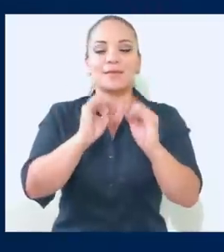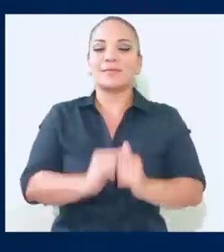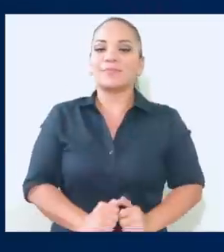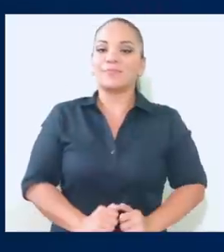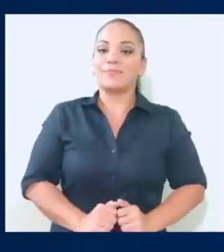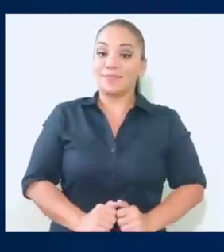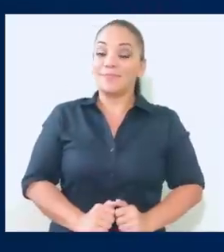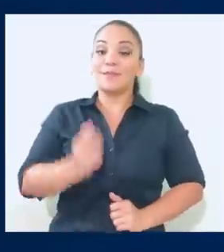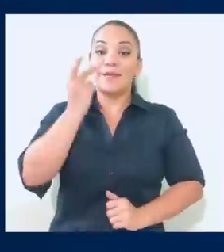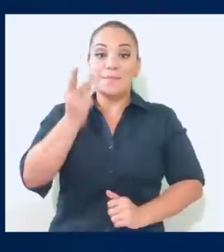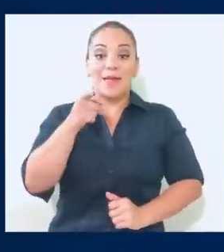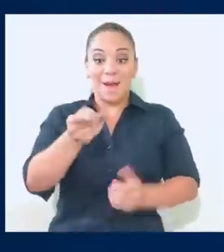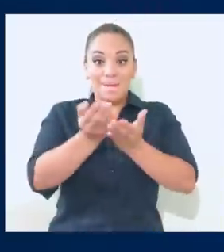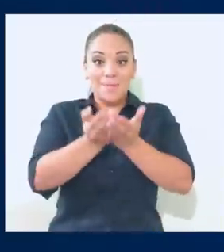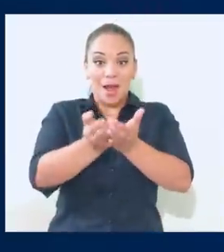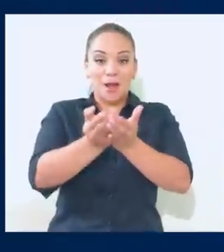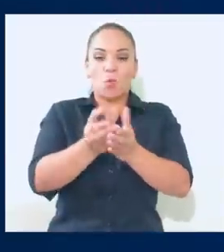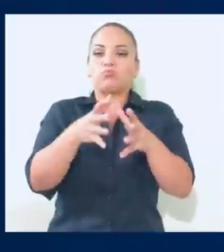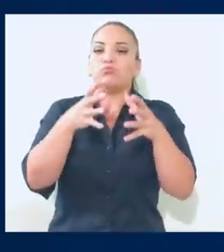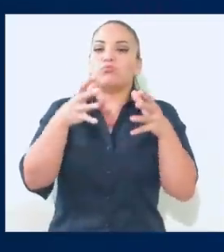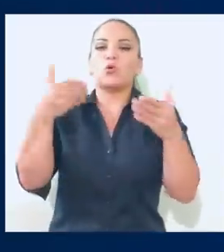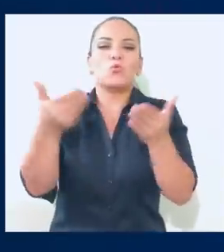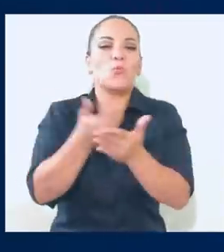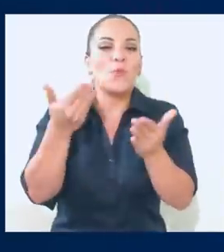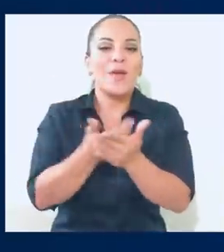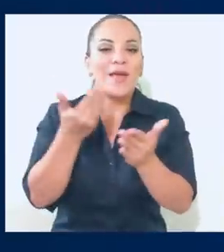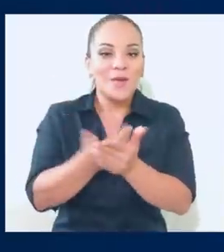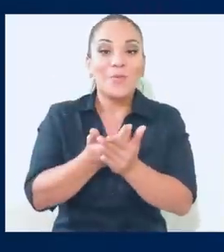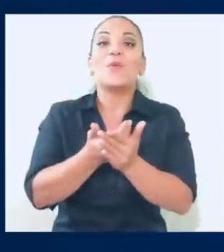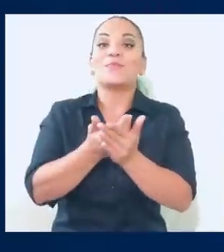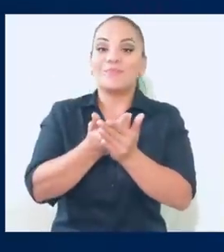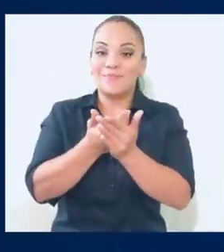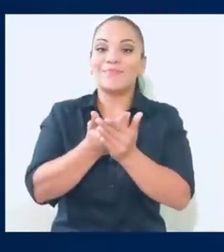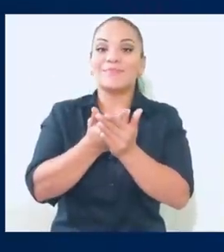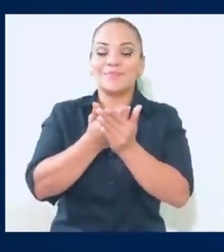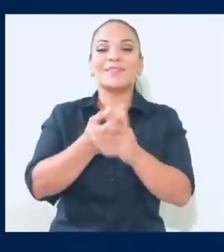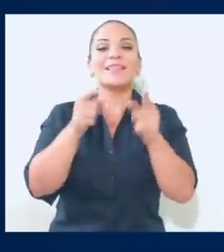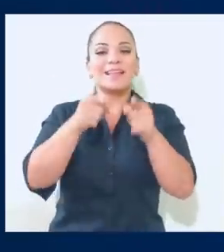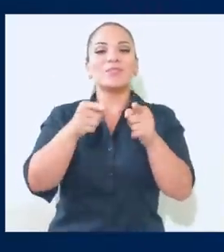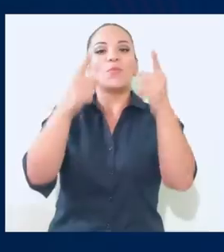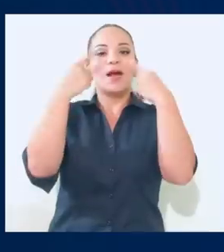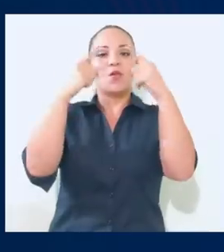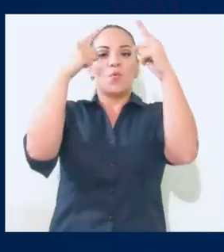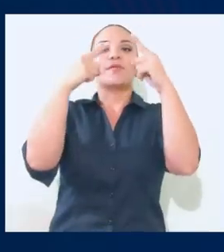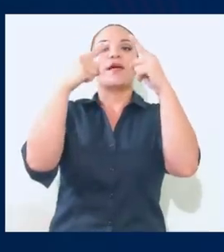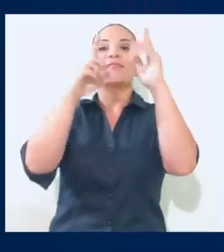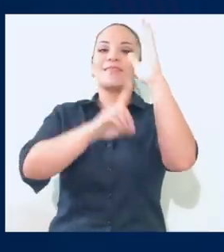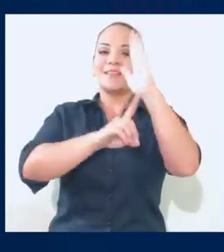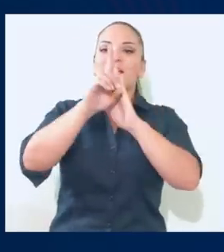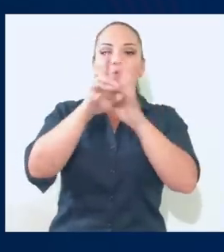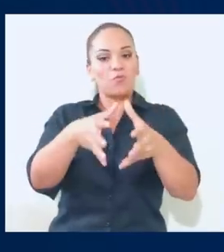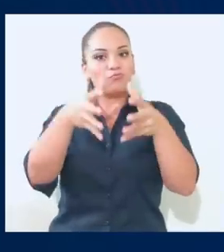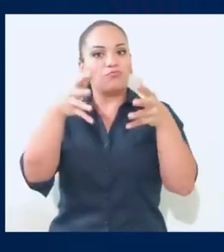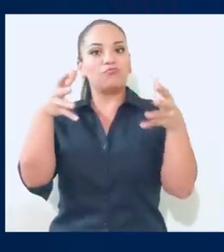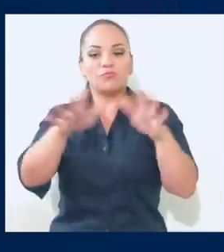Vean, este es un barcote, un nuevecito de paquete que va a ampliar el desarrollo de una